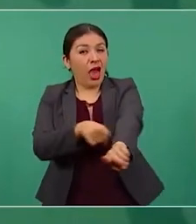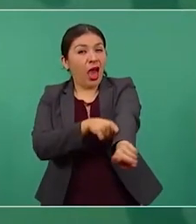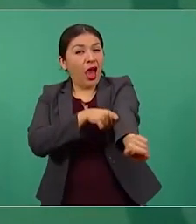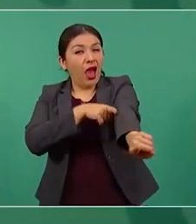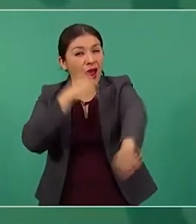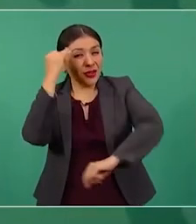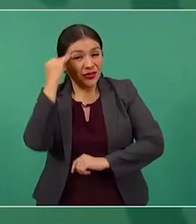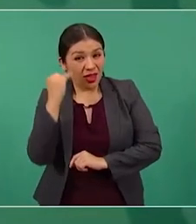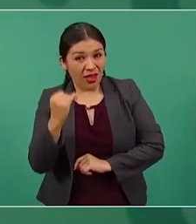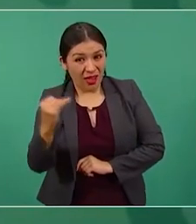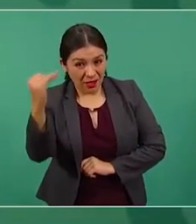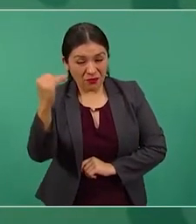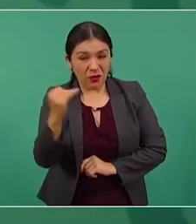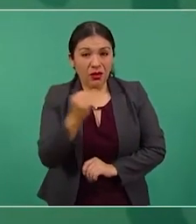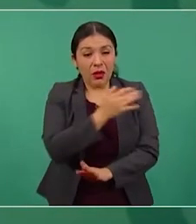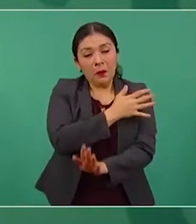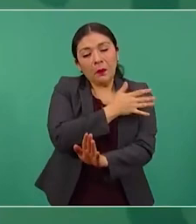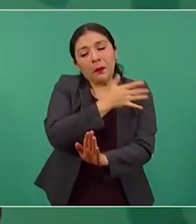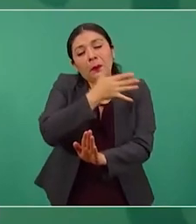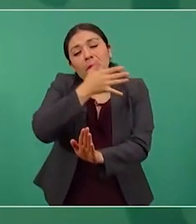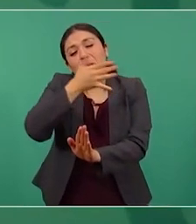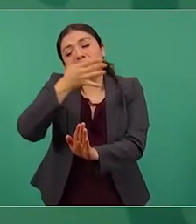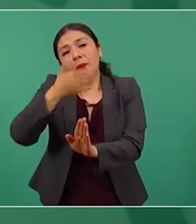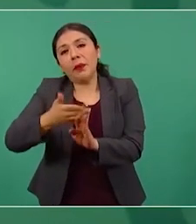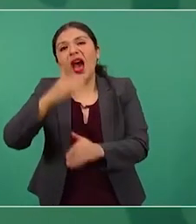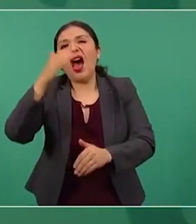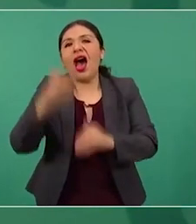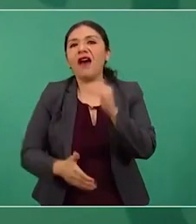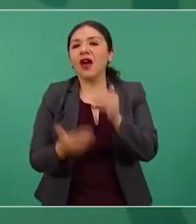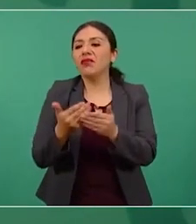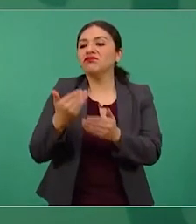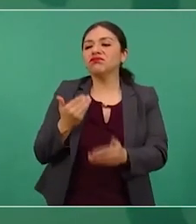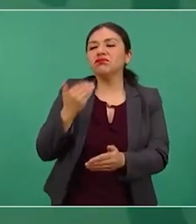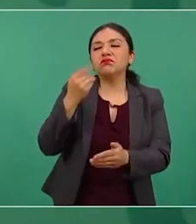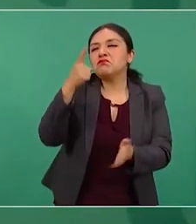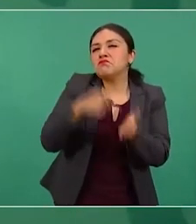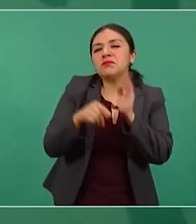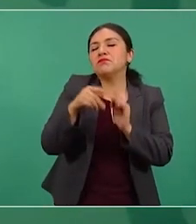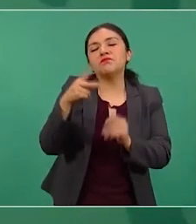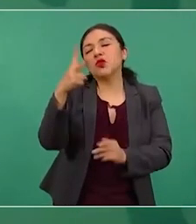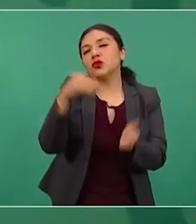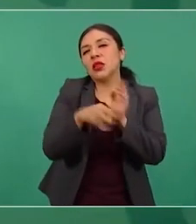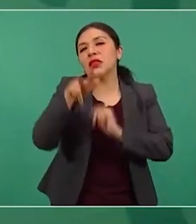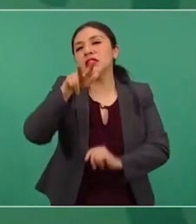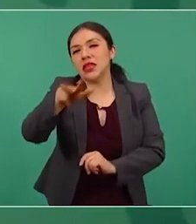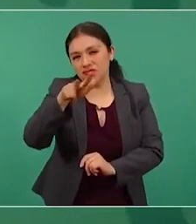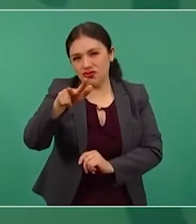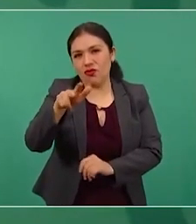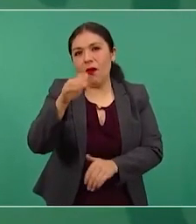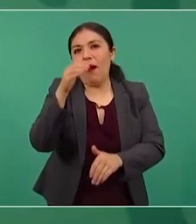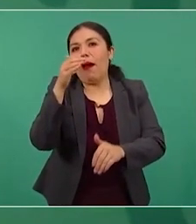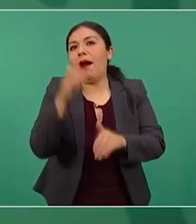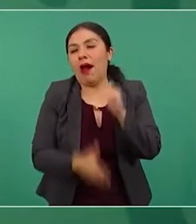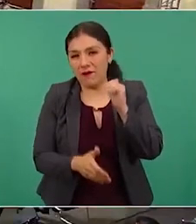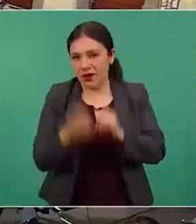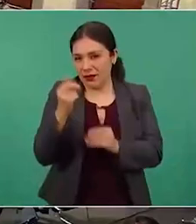que concluye a finales del 18, del 2018,